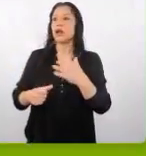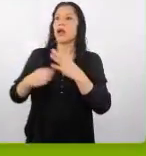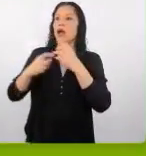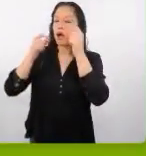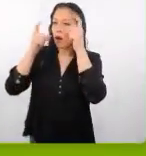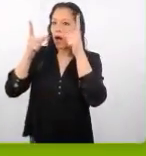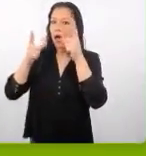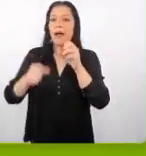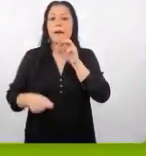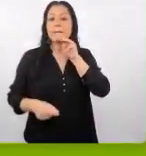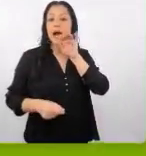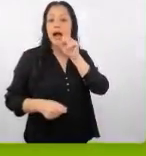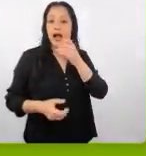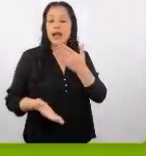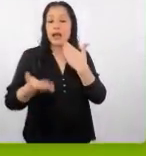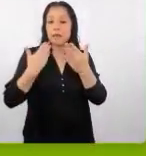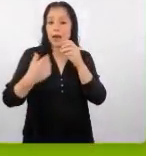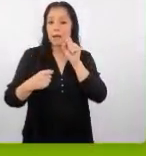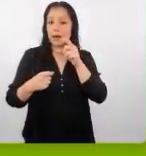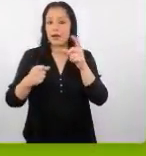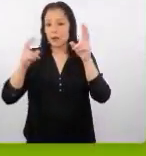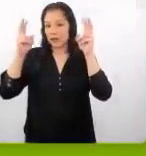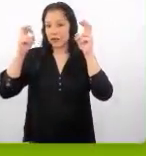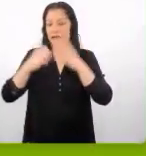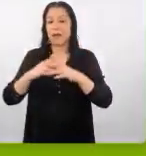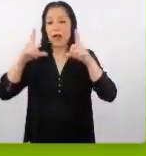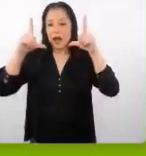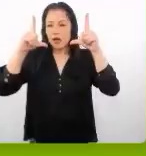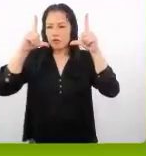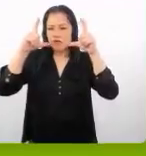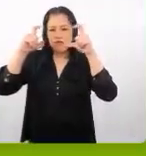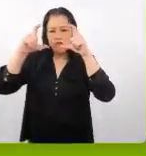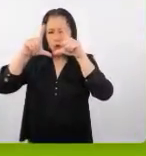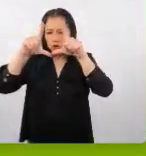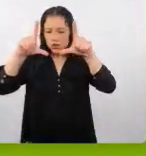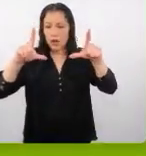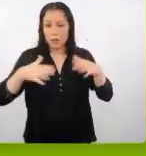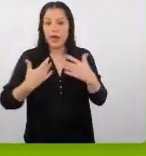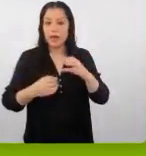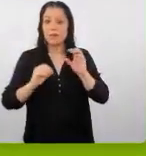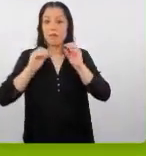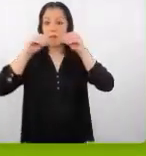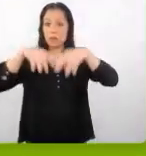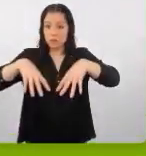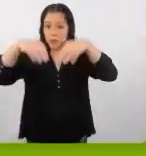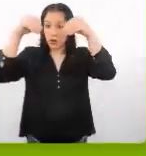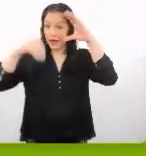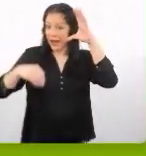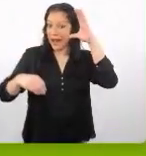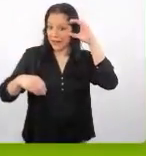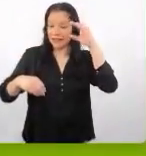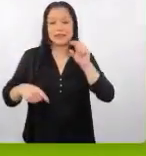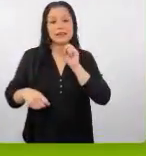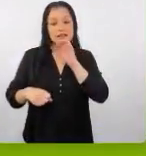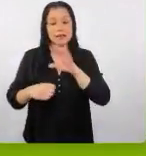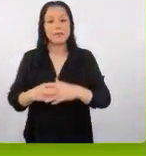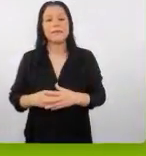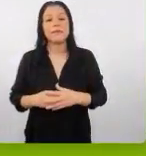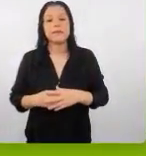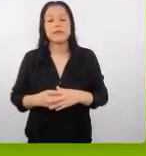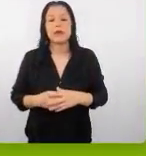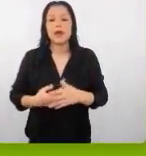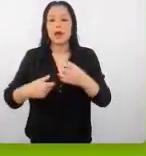Magali por ejemplo comentaba sobre el tema de las fotos o los espacios instagrameables incluso mencionarlos dentro del